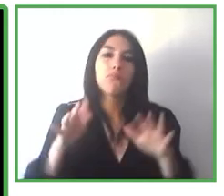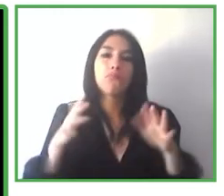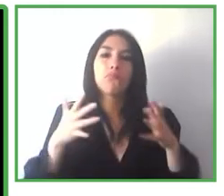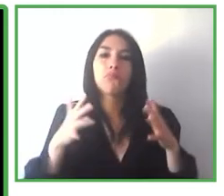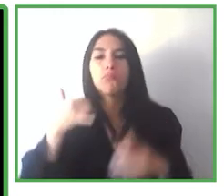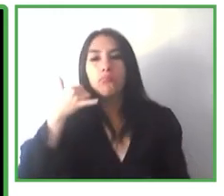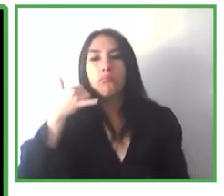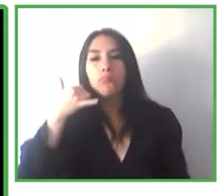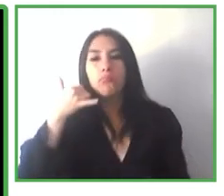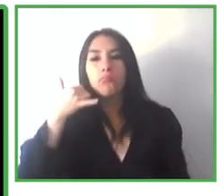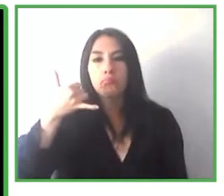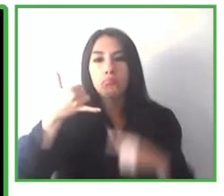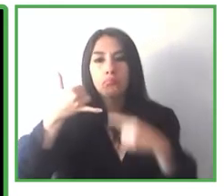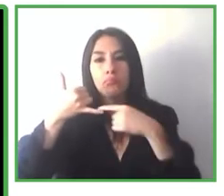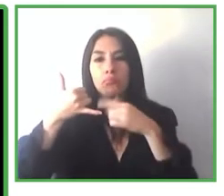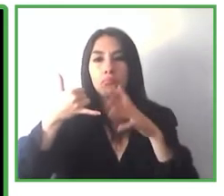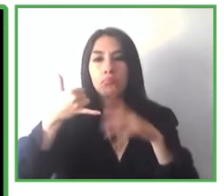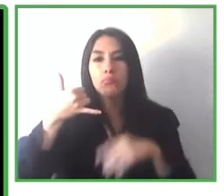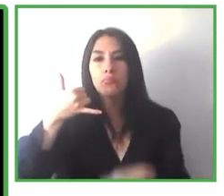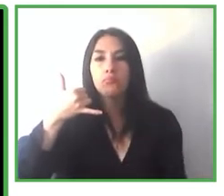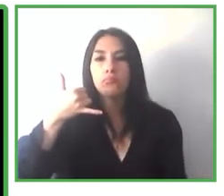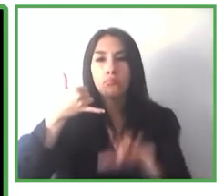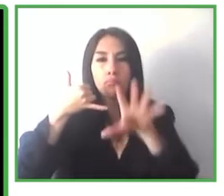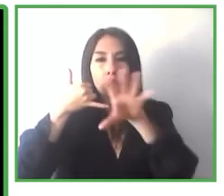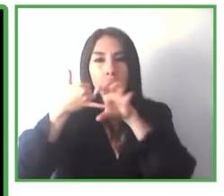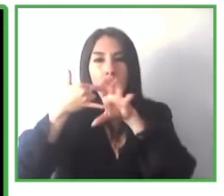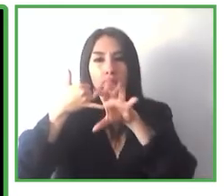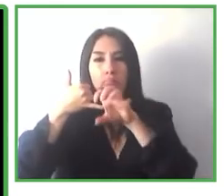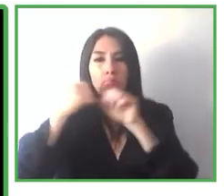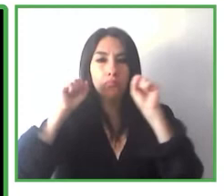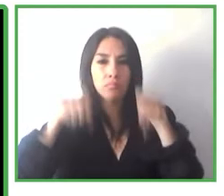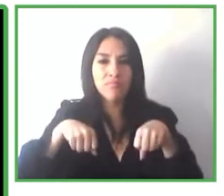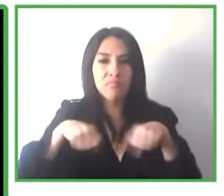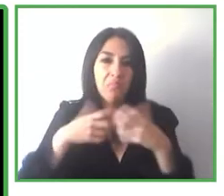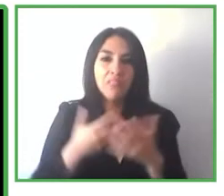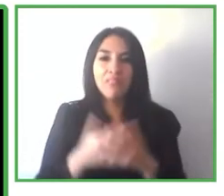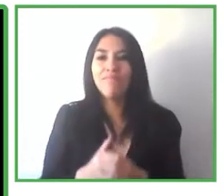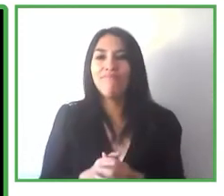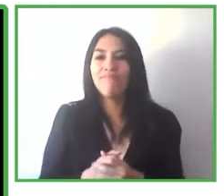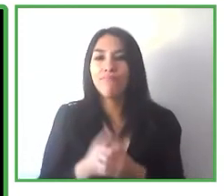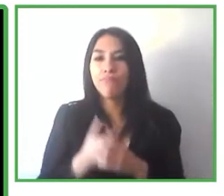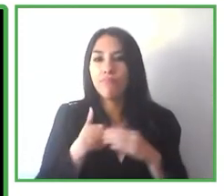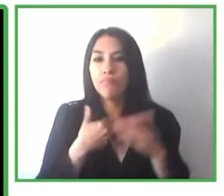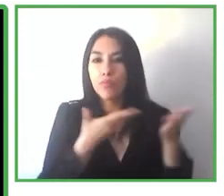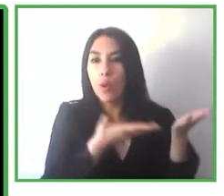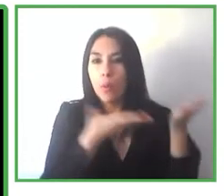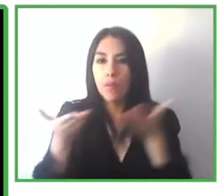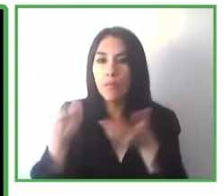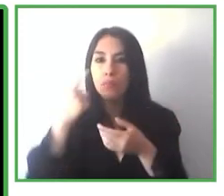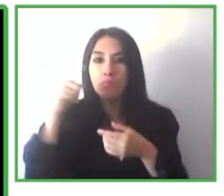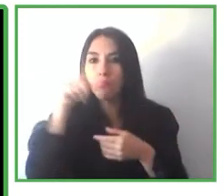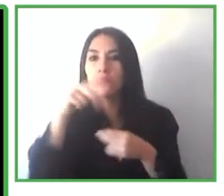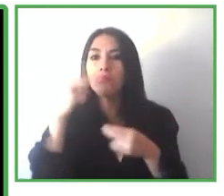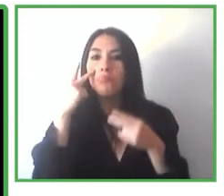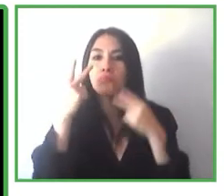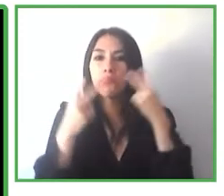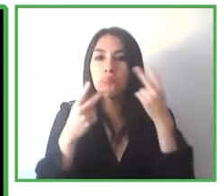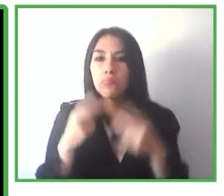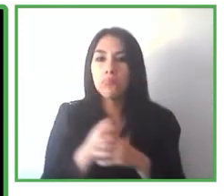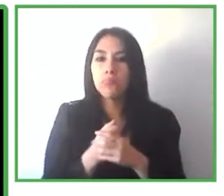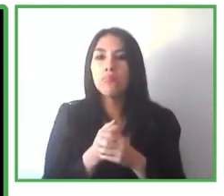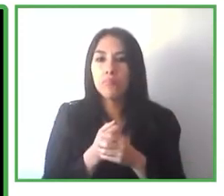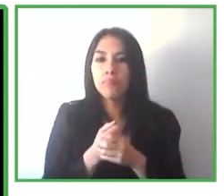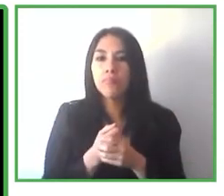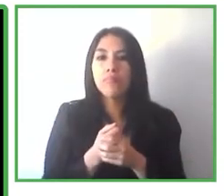somos capaces de identificarlo os invito a descargar la aplicación Navilens Go por Navilens está disponible en los market y durante esta presentación